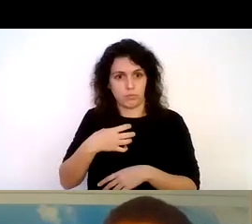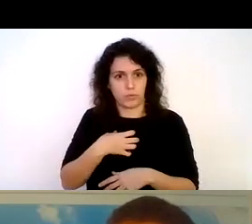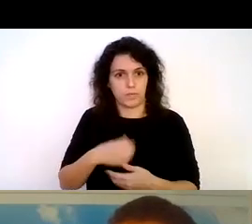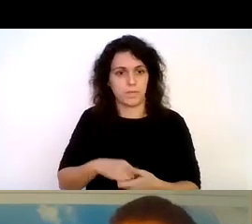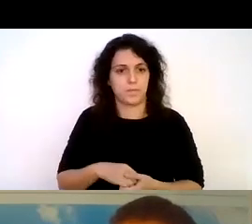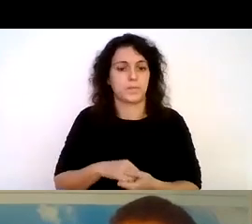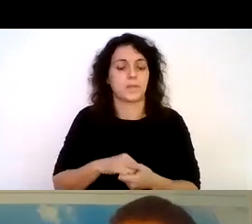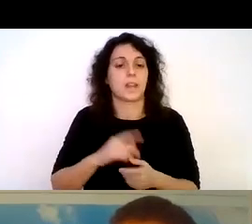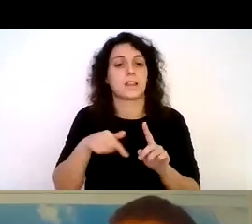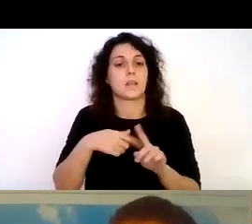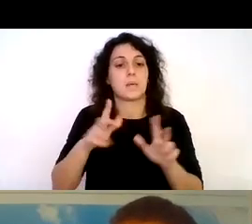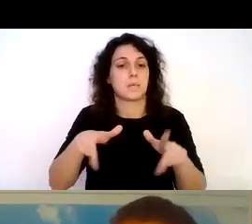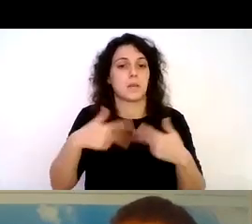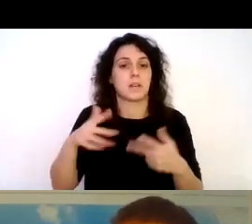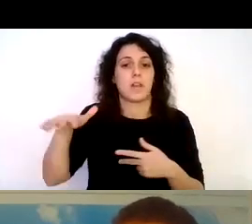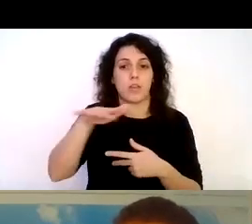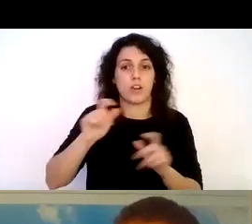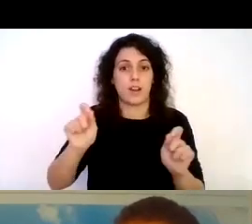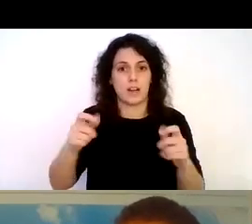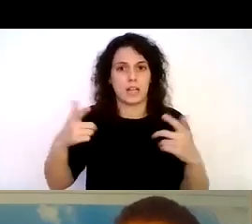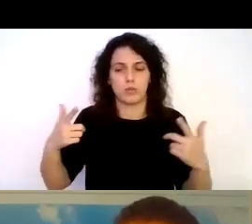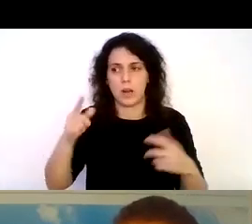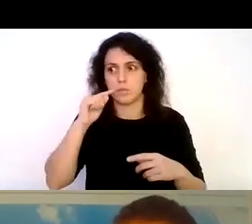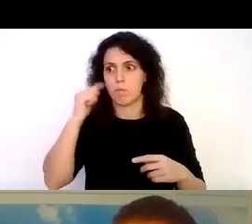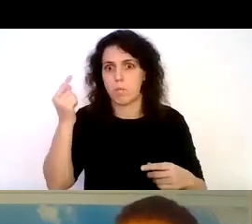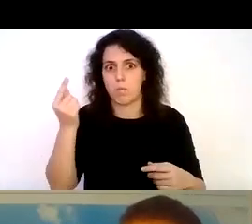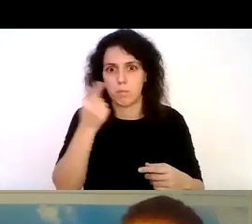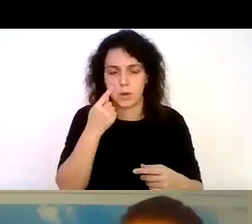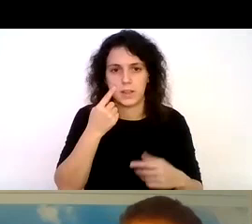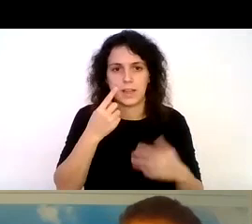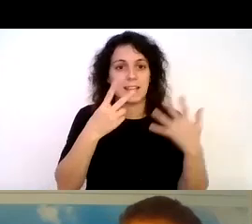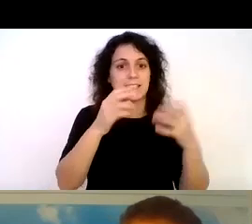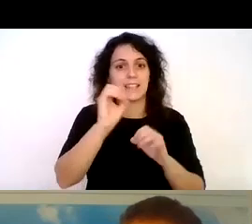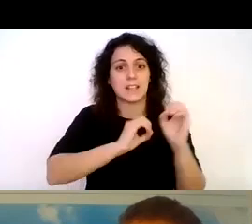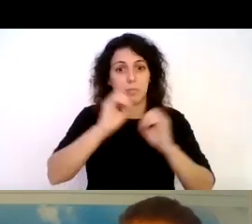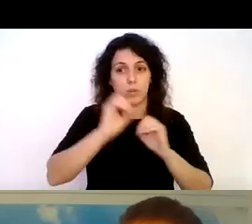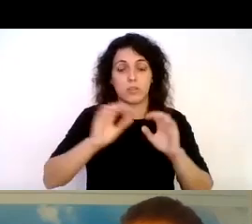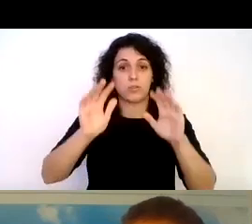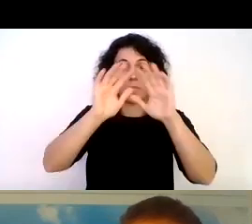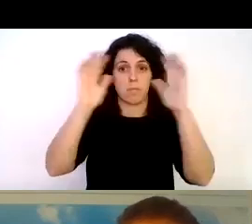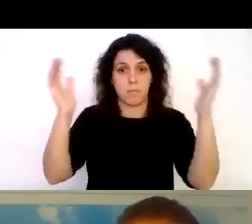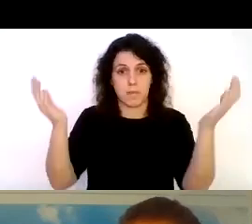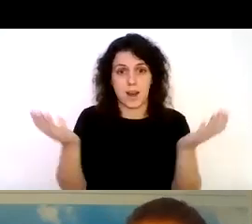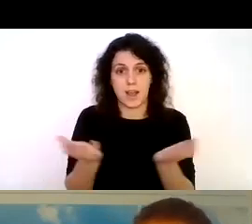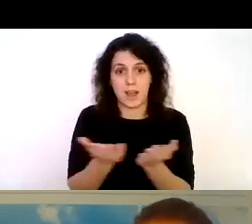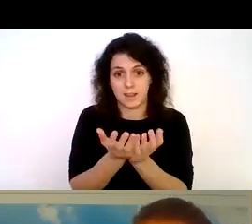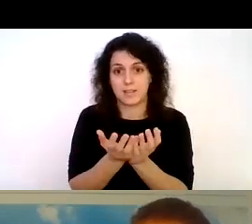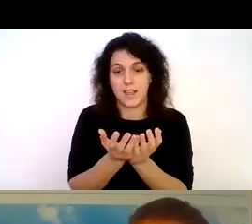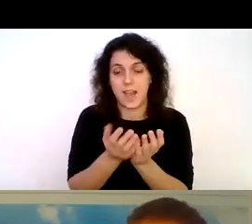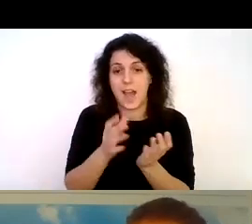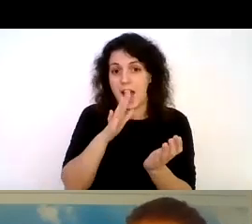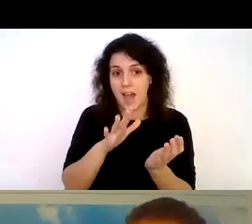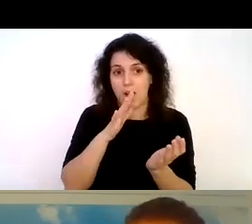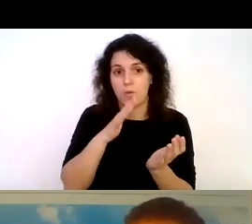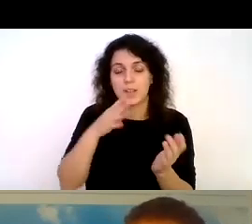permite descubrir entornos naturales como decía 70% del planeta es agua por lo tanto